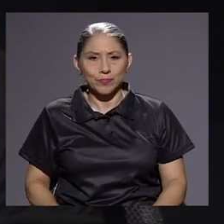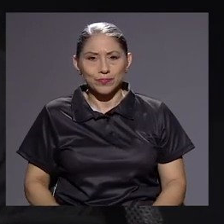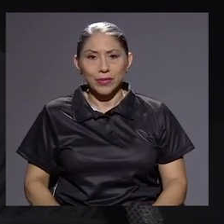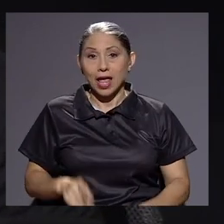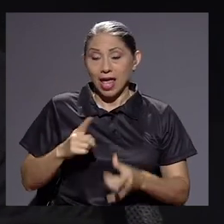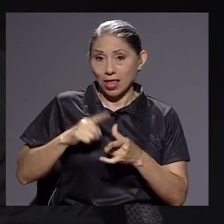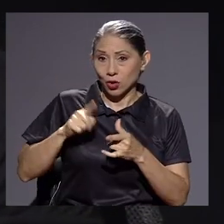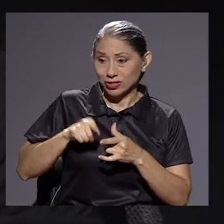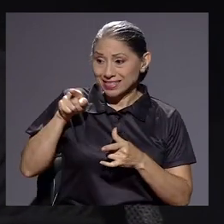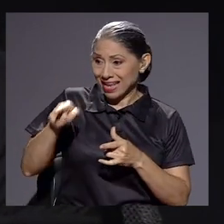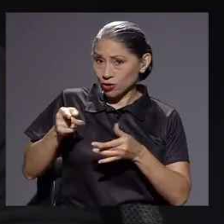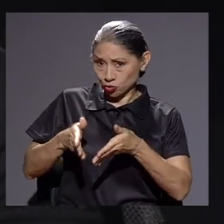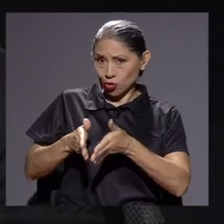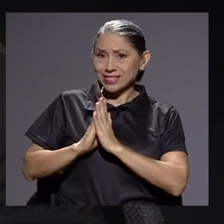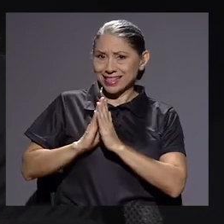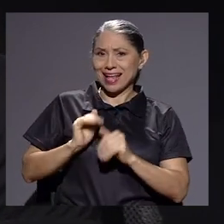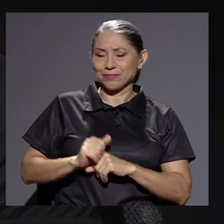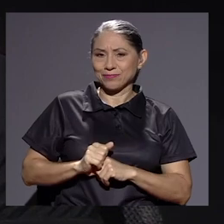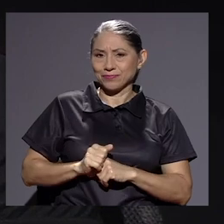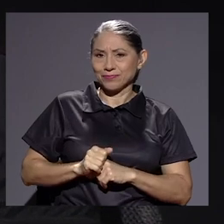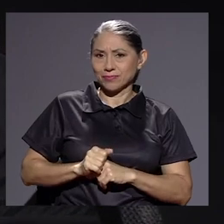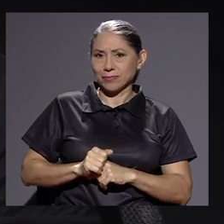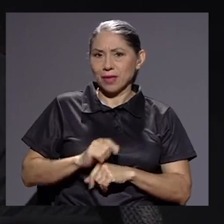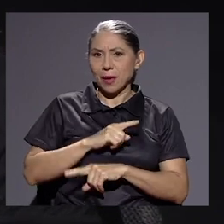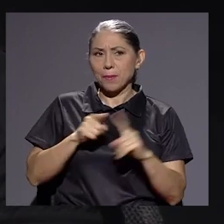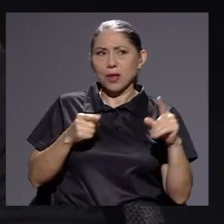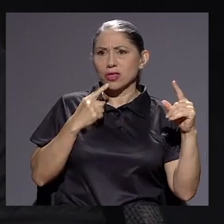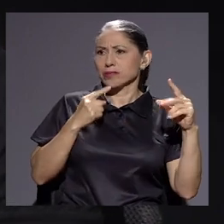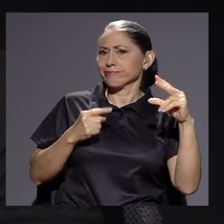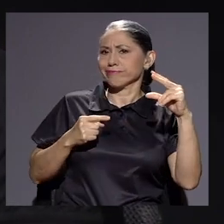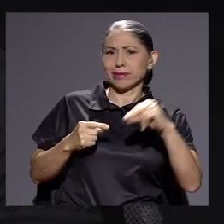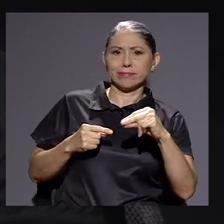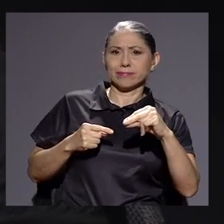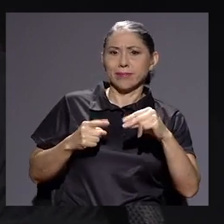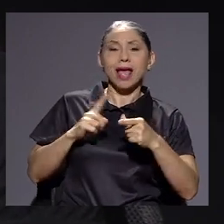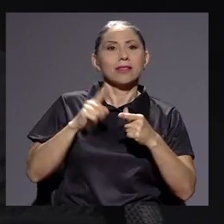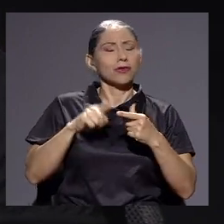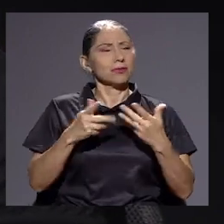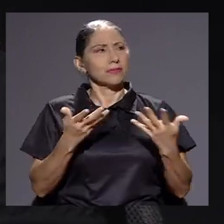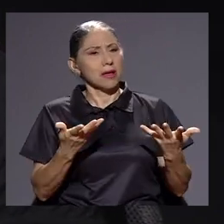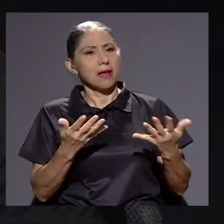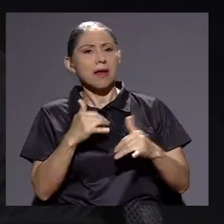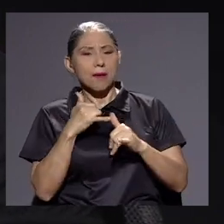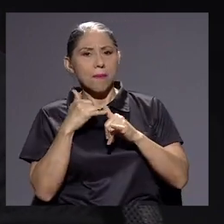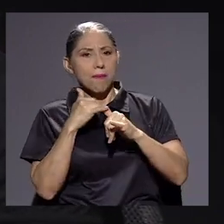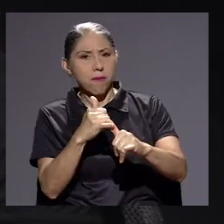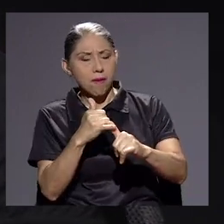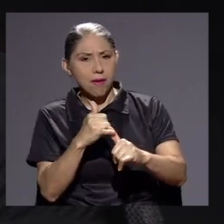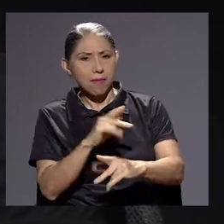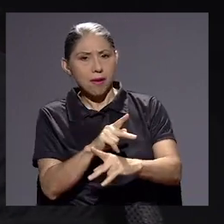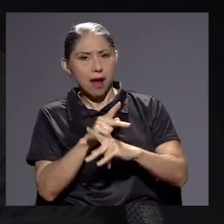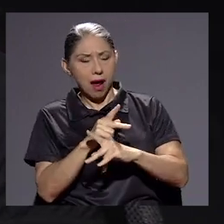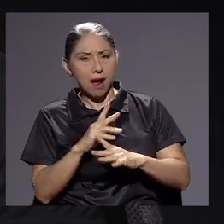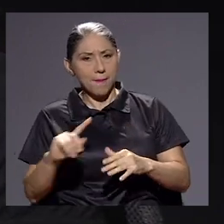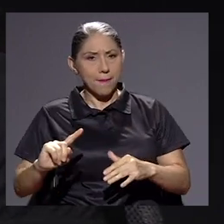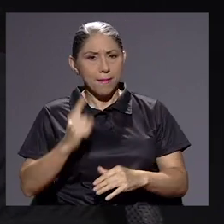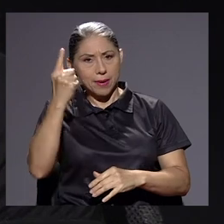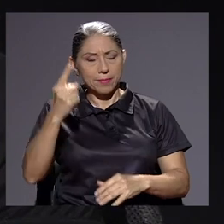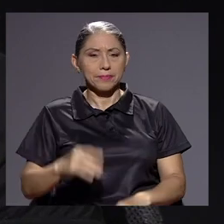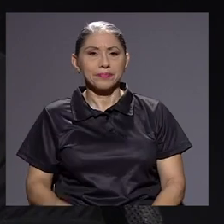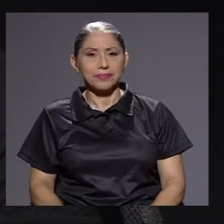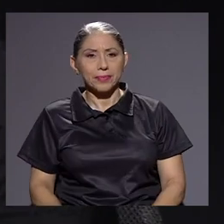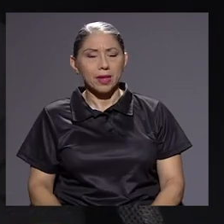lo solicitan, se lo denegan y ahí nace el primer recurso de amparo en ese sentido. Y